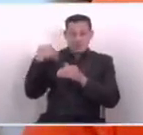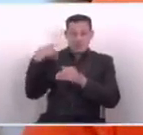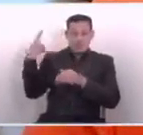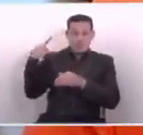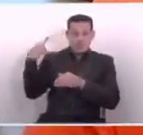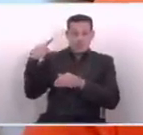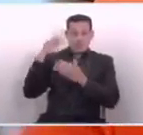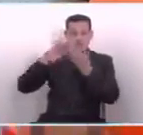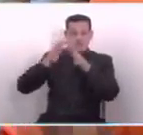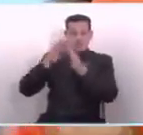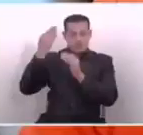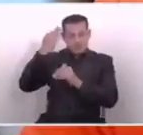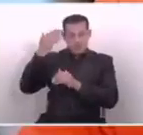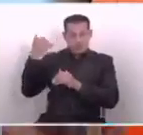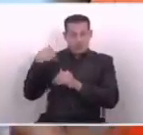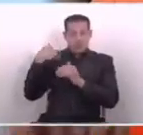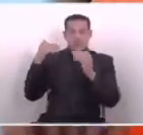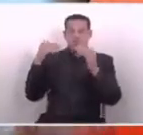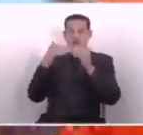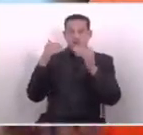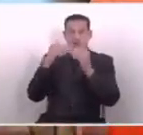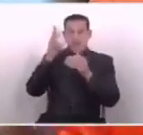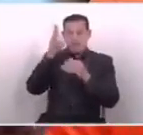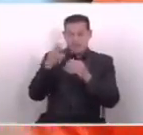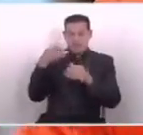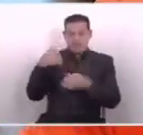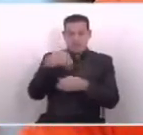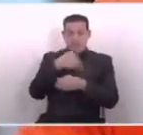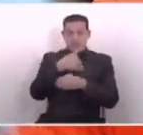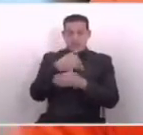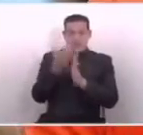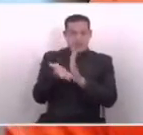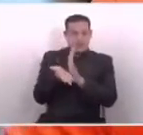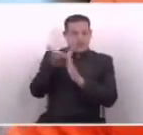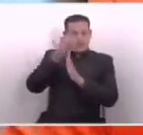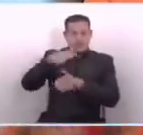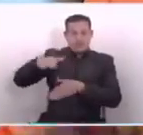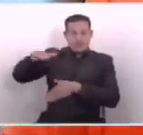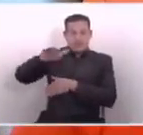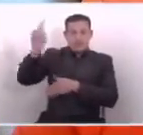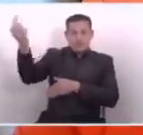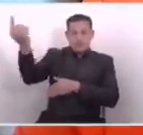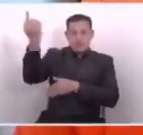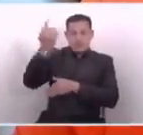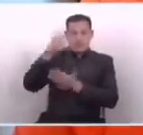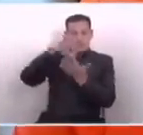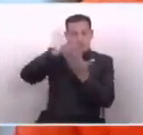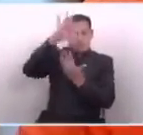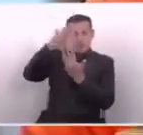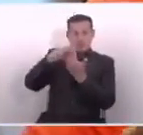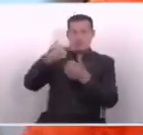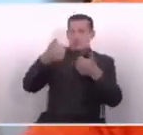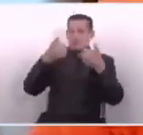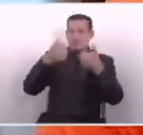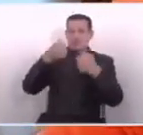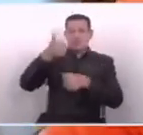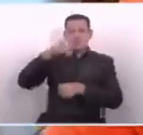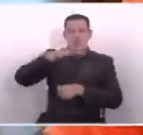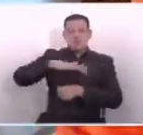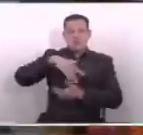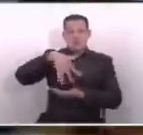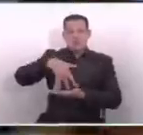Nacional de Ciudad Mujer. E incluso a la misma Ministra de Desarrollo Local que vino a decir que ese programa era muy bueno. Buenas tardes, pueblo.